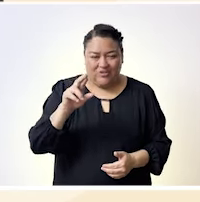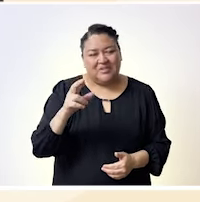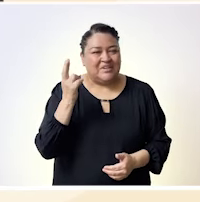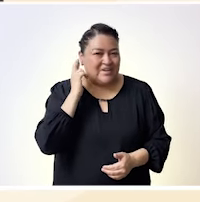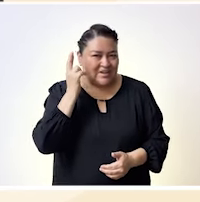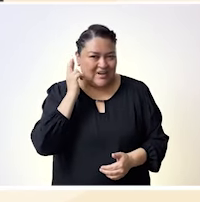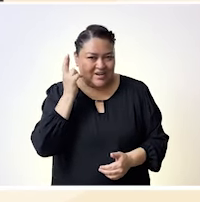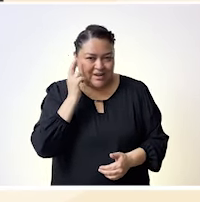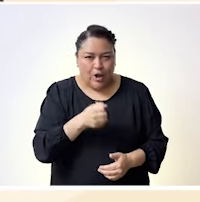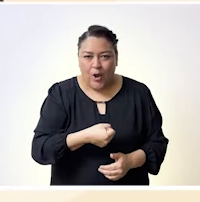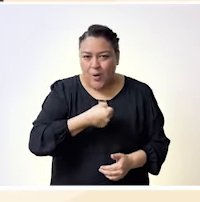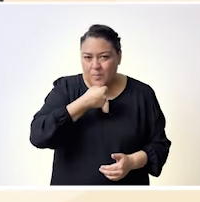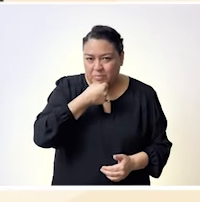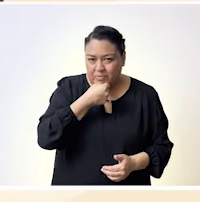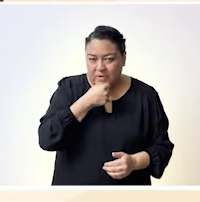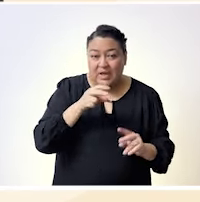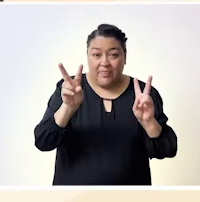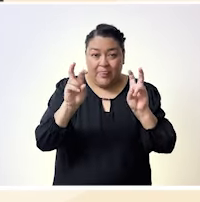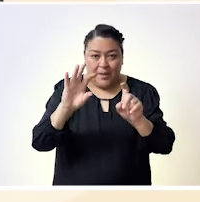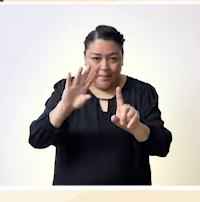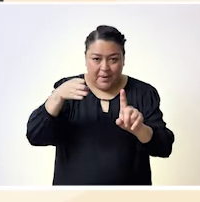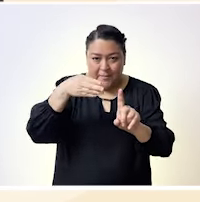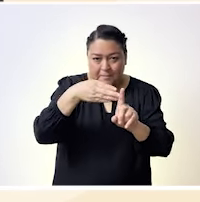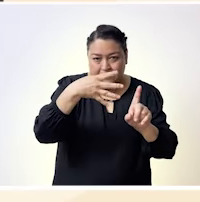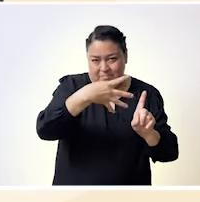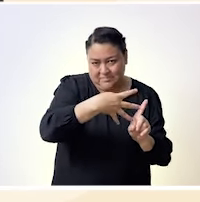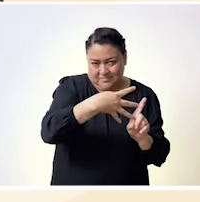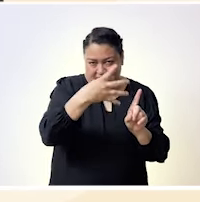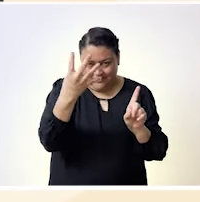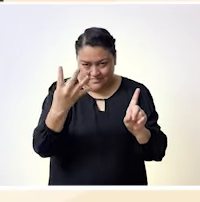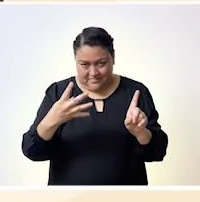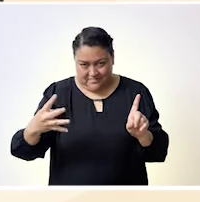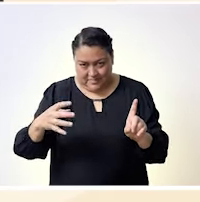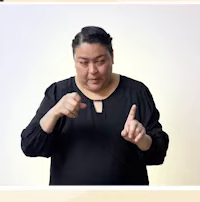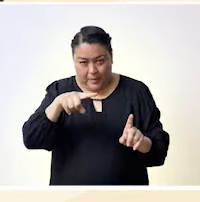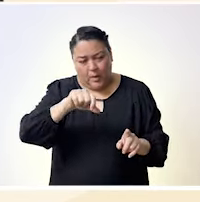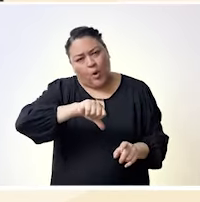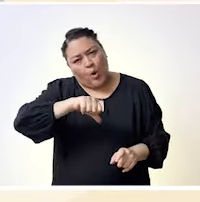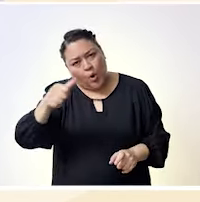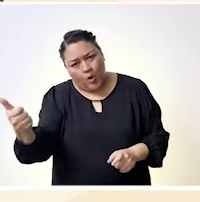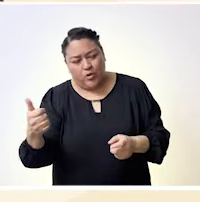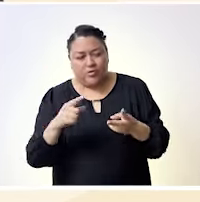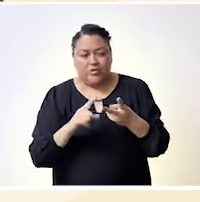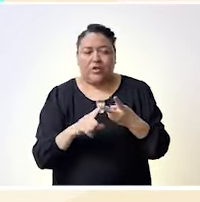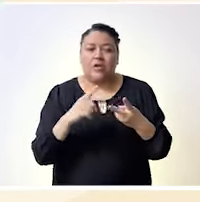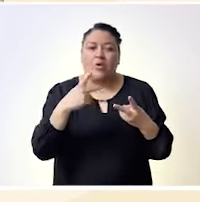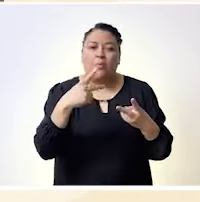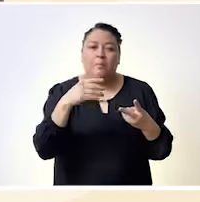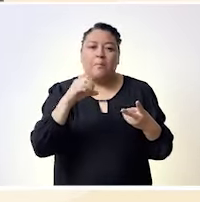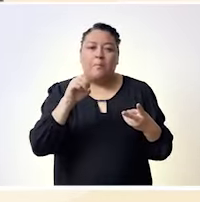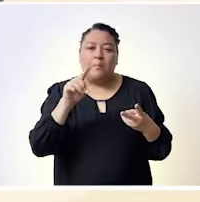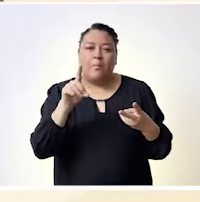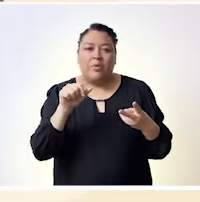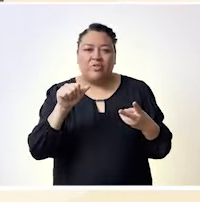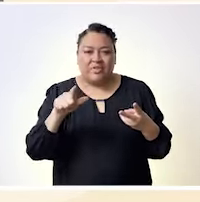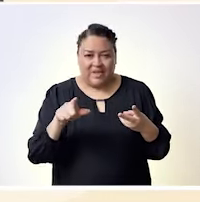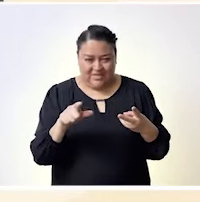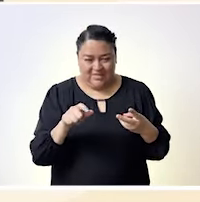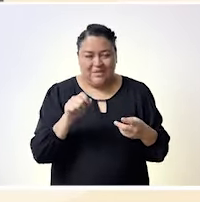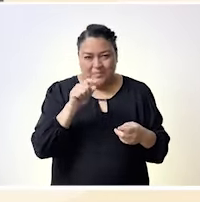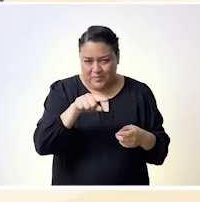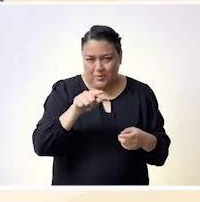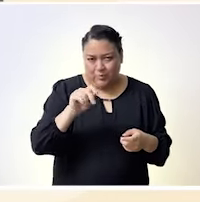programa Inclusión Radical del Once Digital, podcast de voces radicales hablando de temas de diversidad e inclusión, derechos